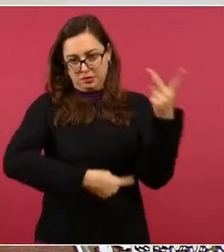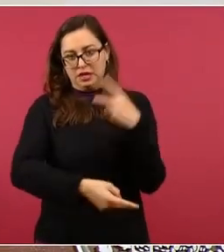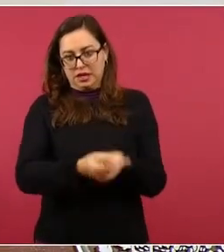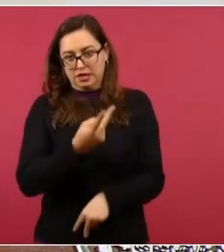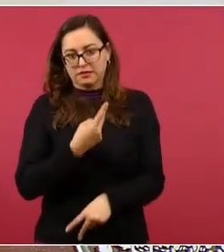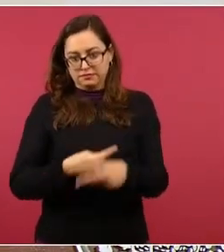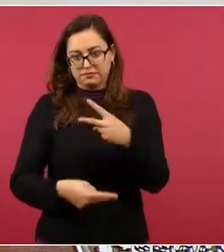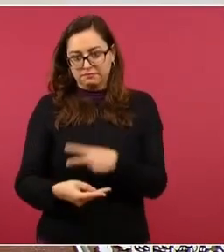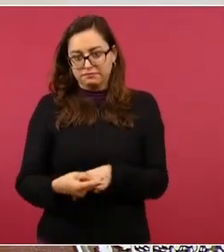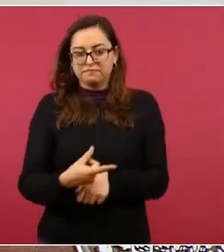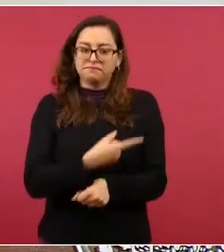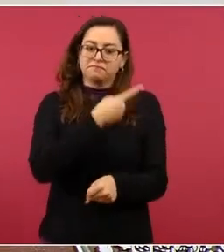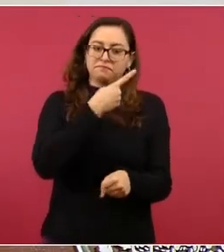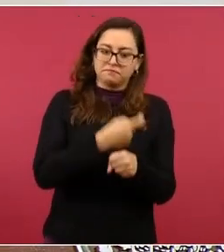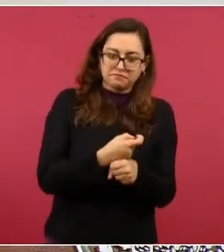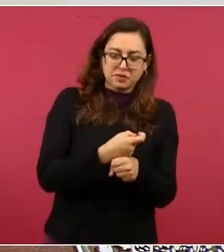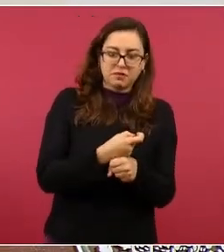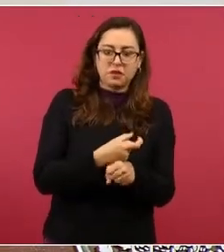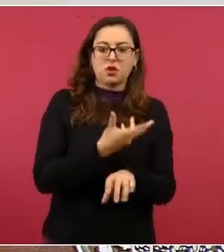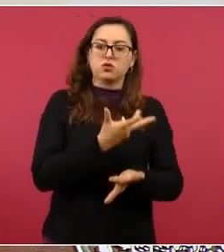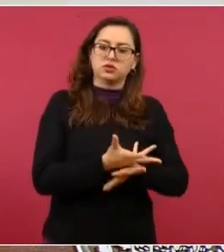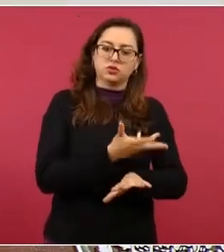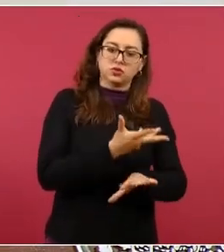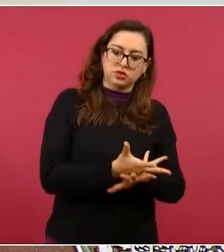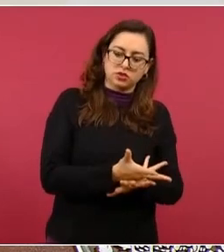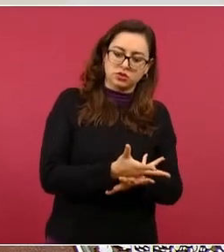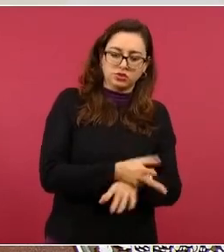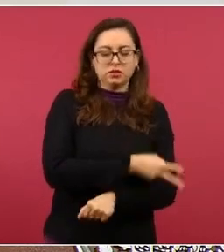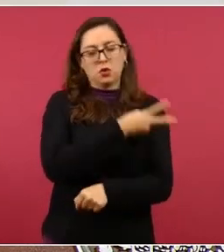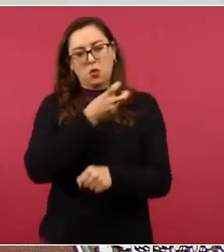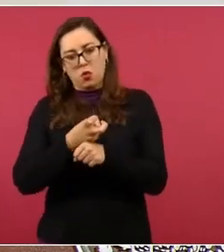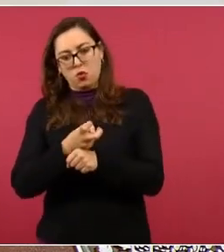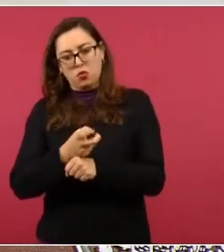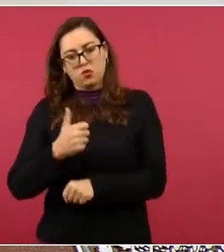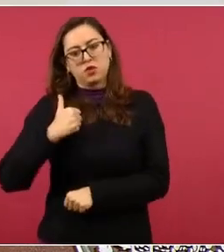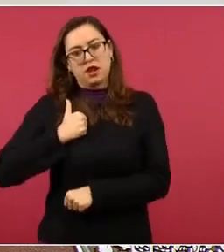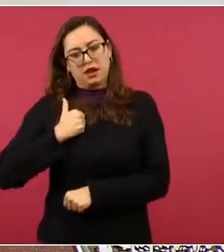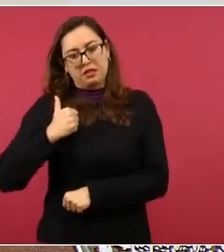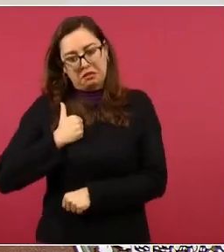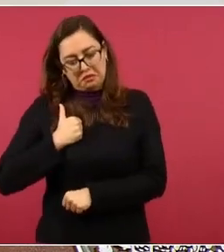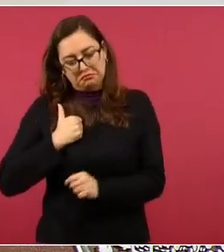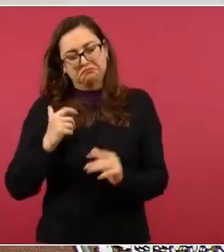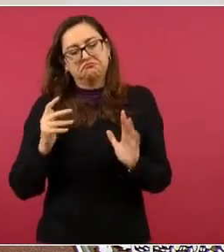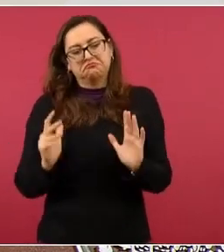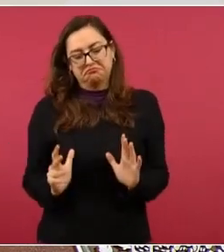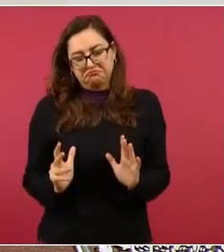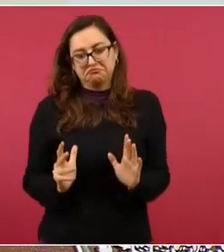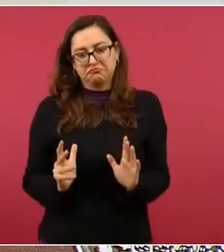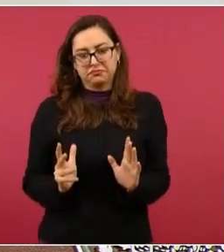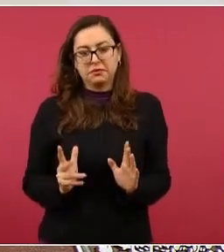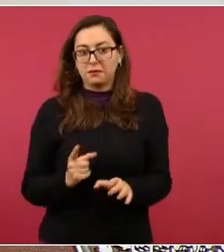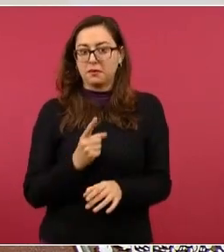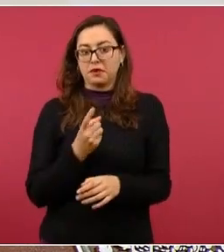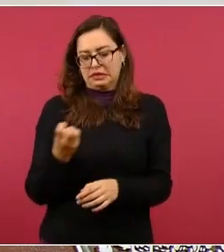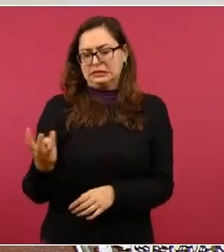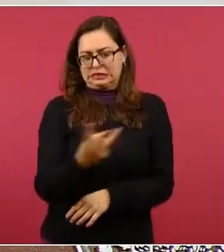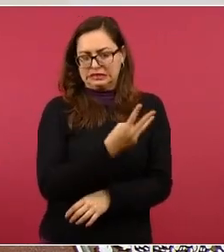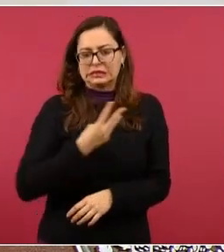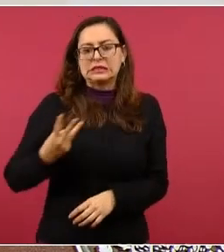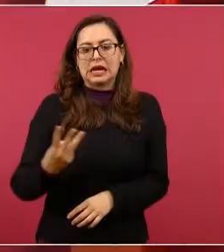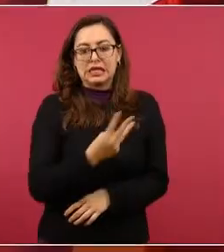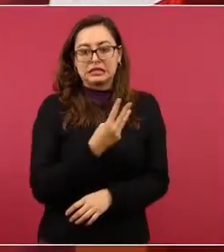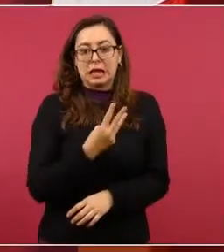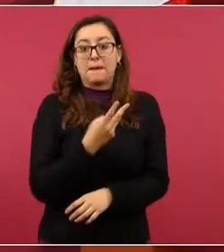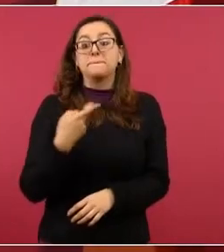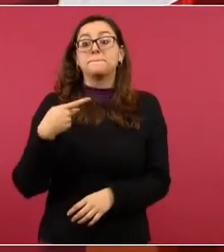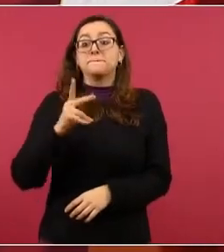puede ser con Estados Unidos, que son los que están pidiendo